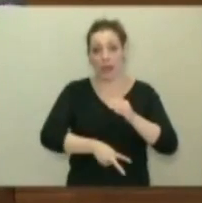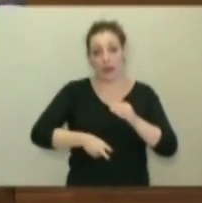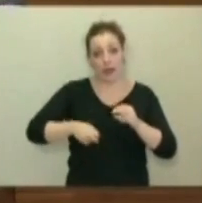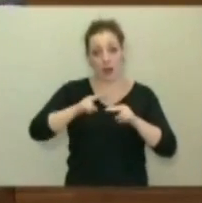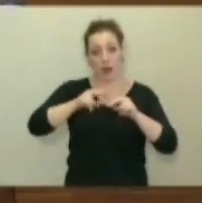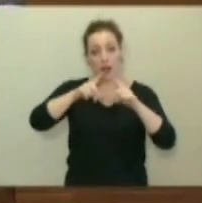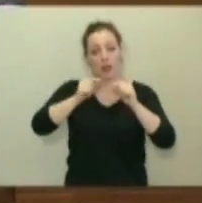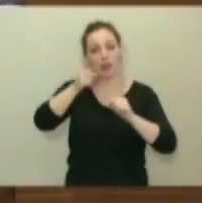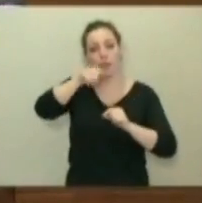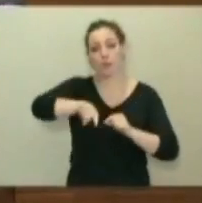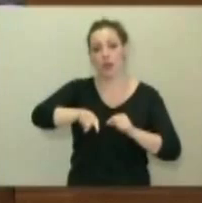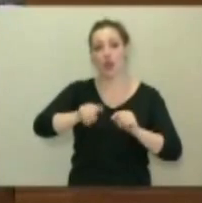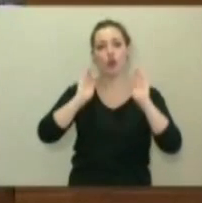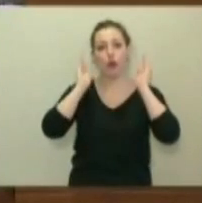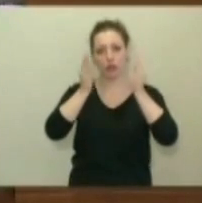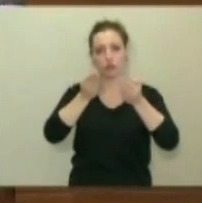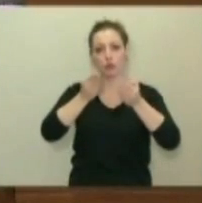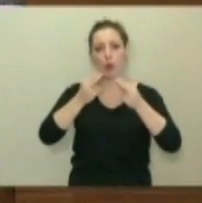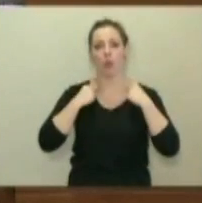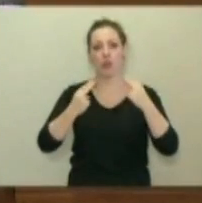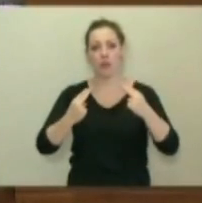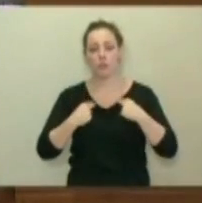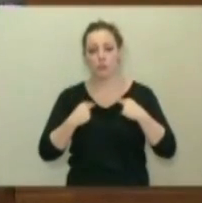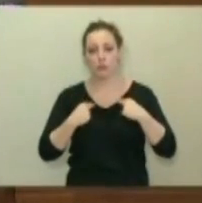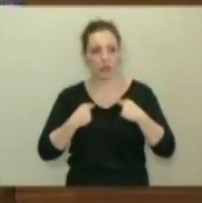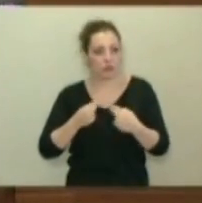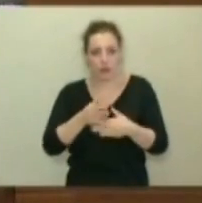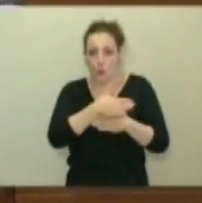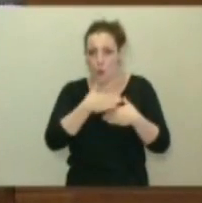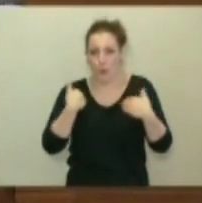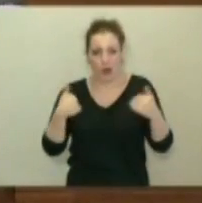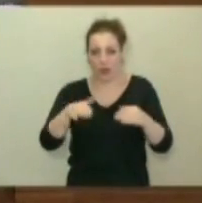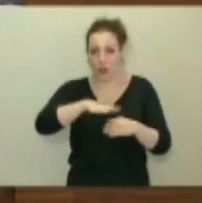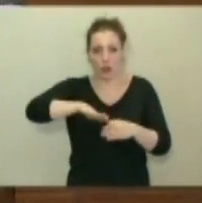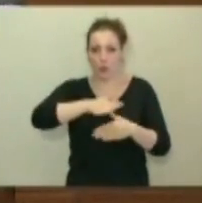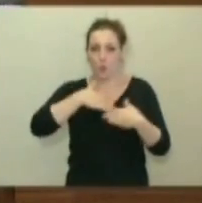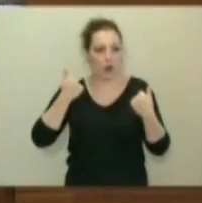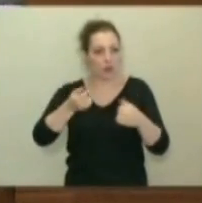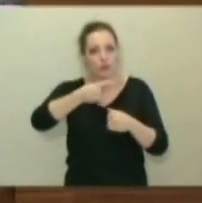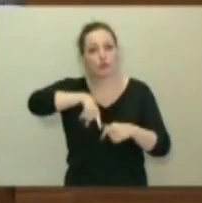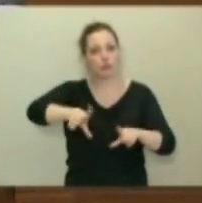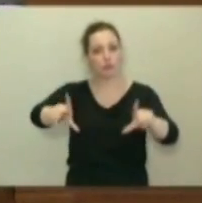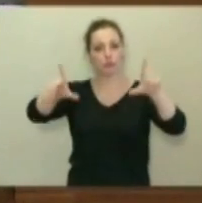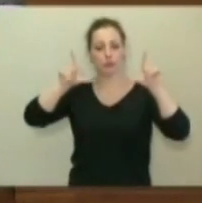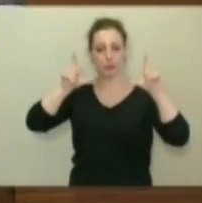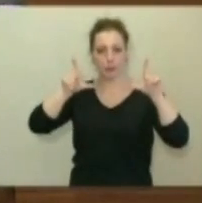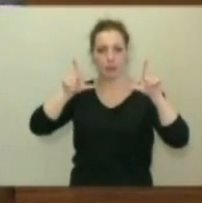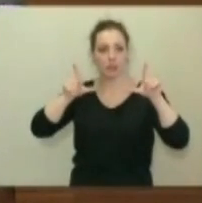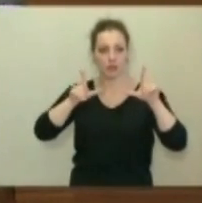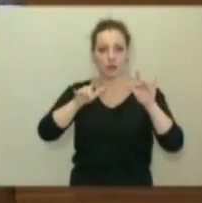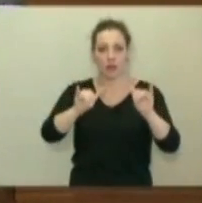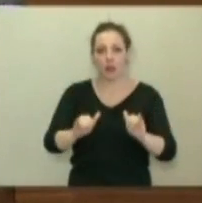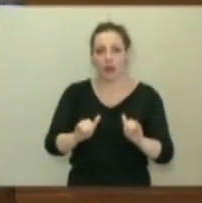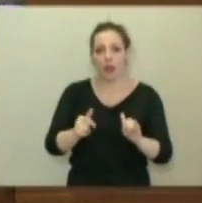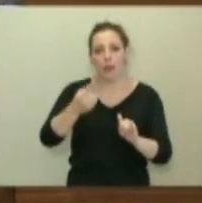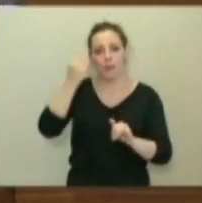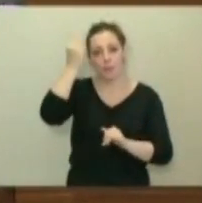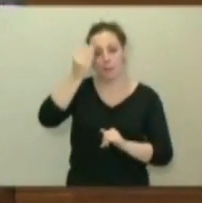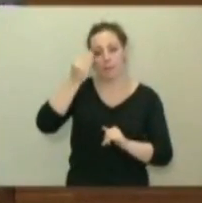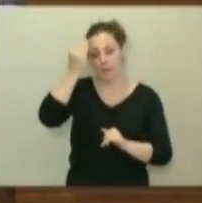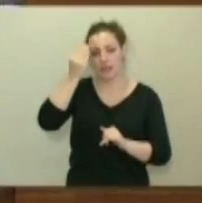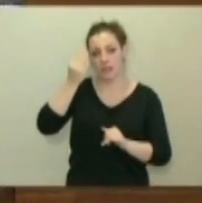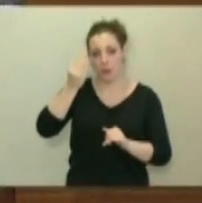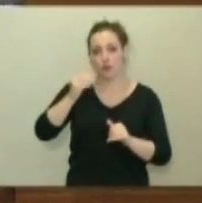de los Diputados, como en definitiva en cualquier lugar donde tengamos representación institucional. Creemos que el modelo de financiación